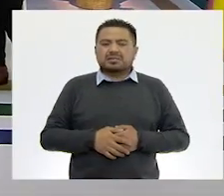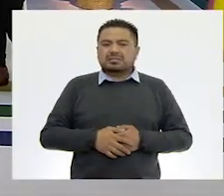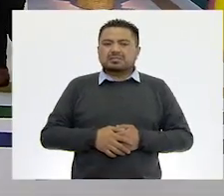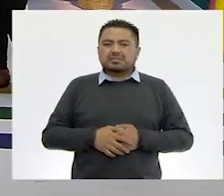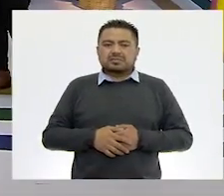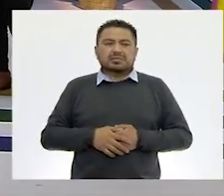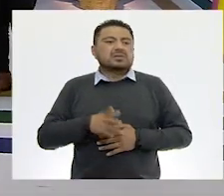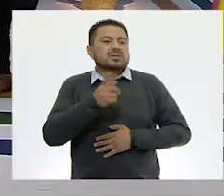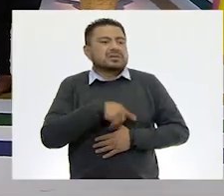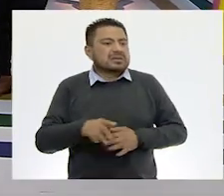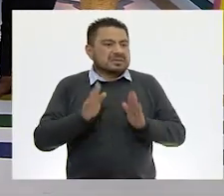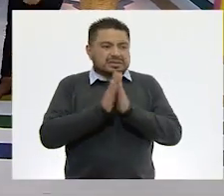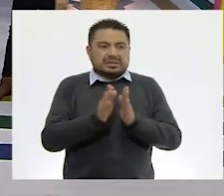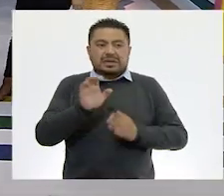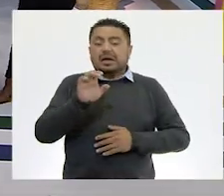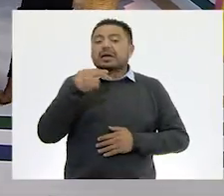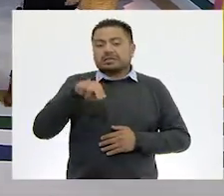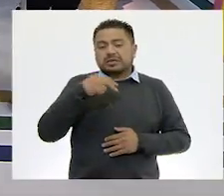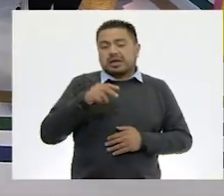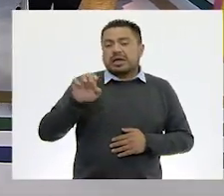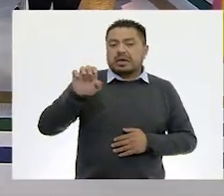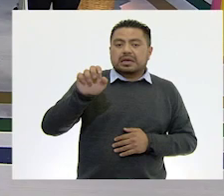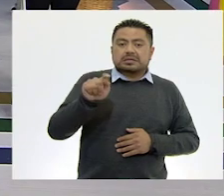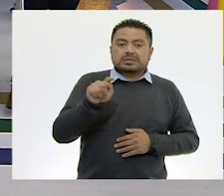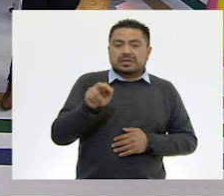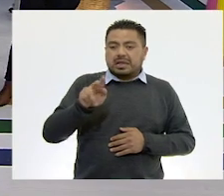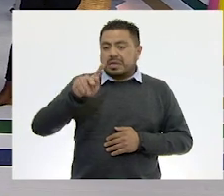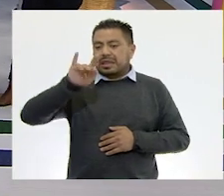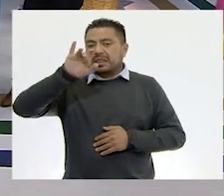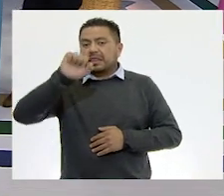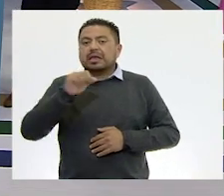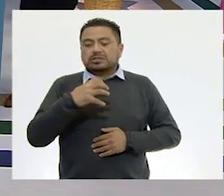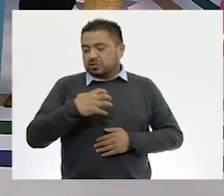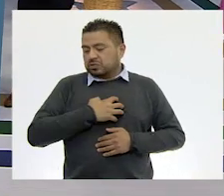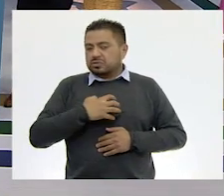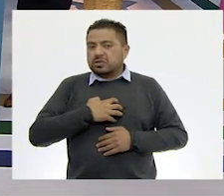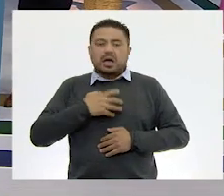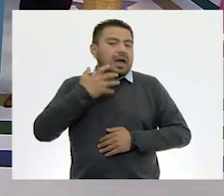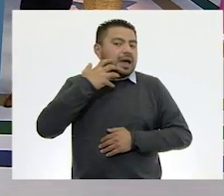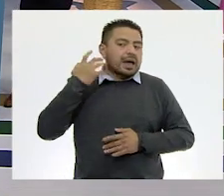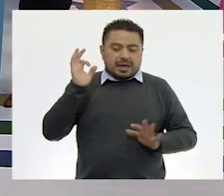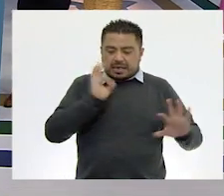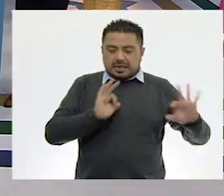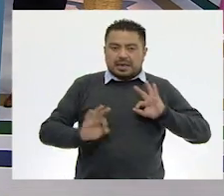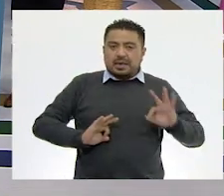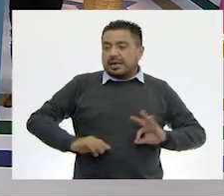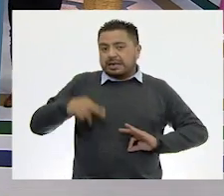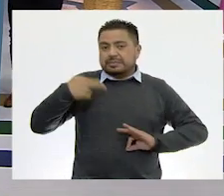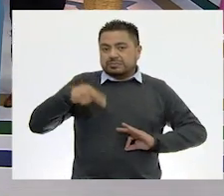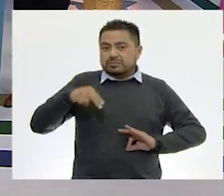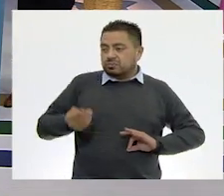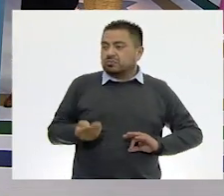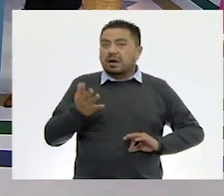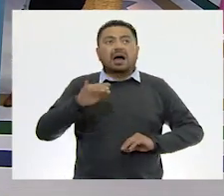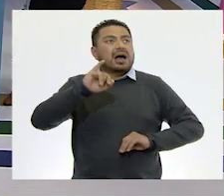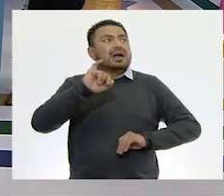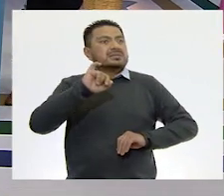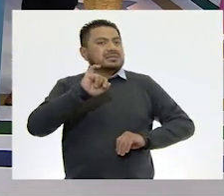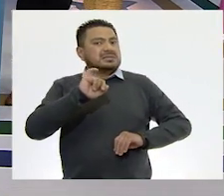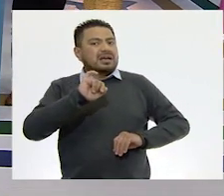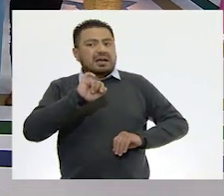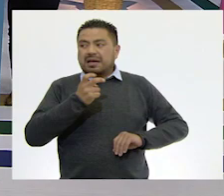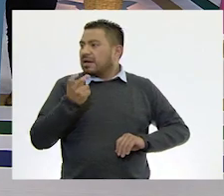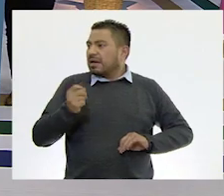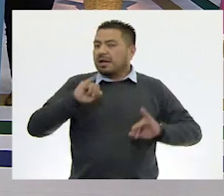¿Cómo? ¿Cómo? ¡Excretas! Así se le llama al excremento del jaguar. ¡Ah! ¡Sí, sí! ¡Claro! El